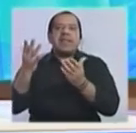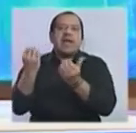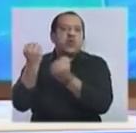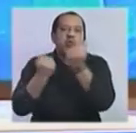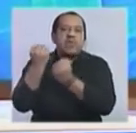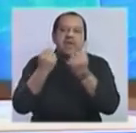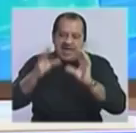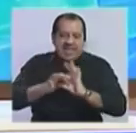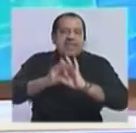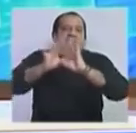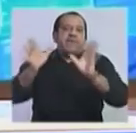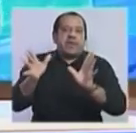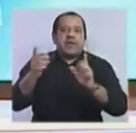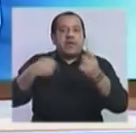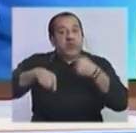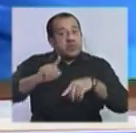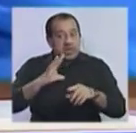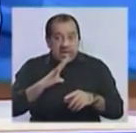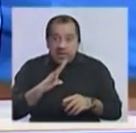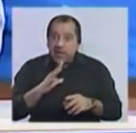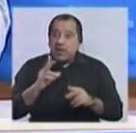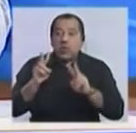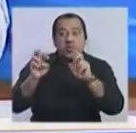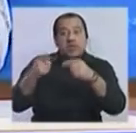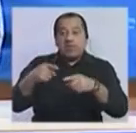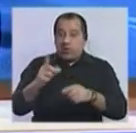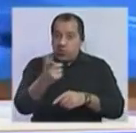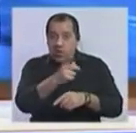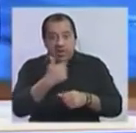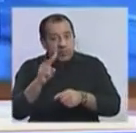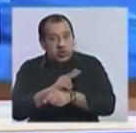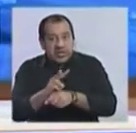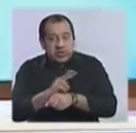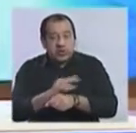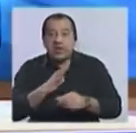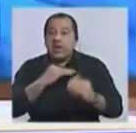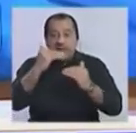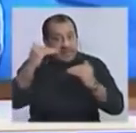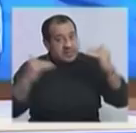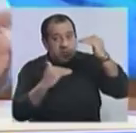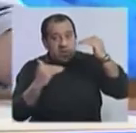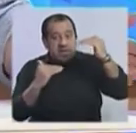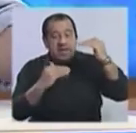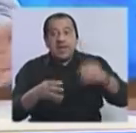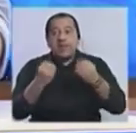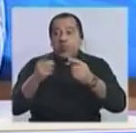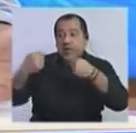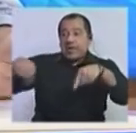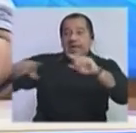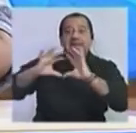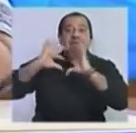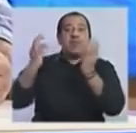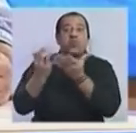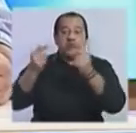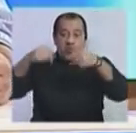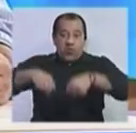tener un rol secundario. Por lo tanto, ahí va a haber menos protección, va a haber más desigualdad porque el mercado en este mundo laboral